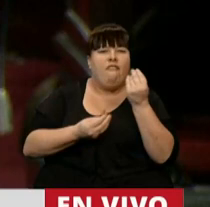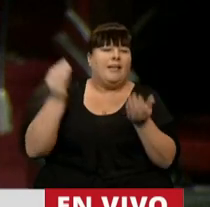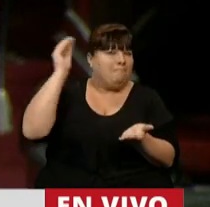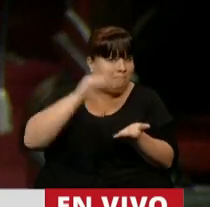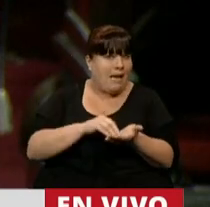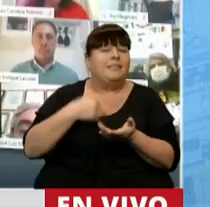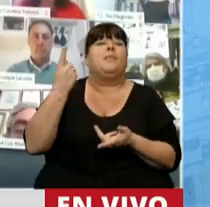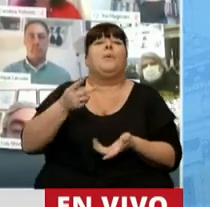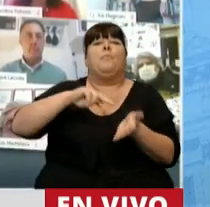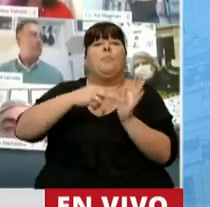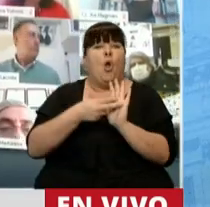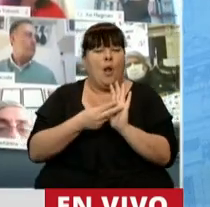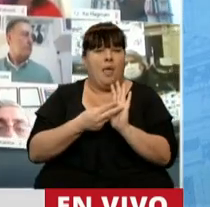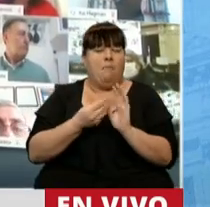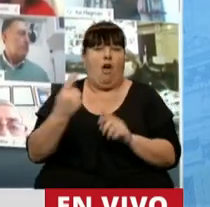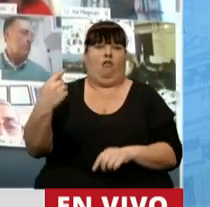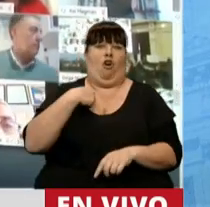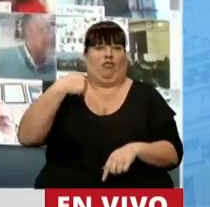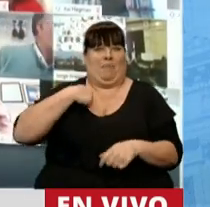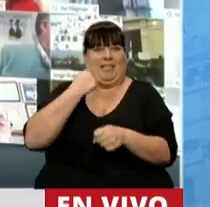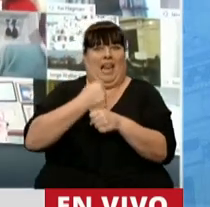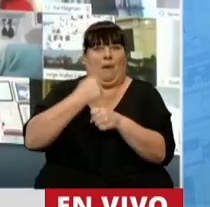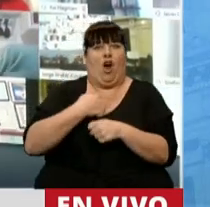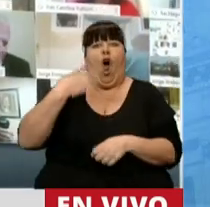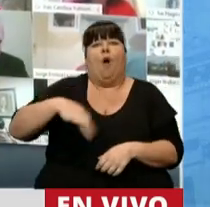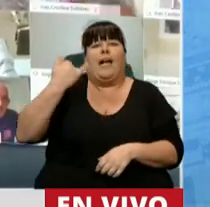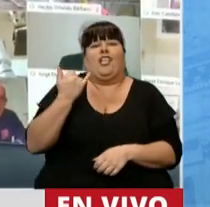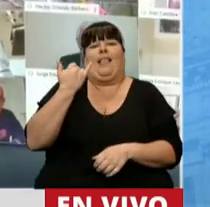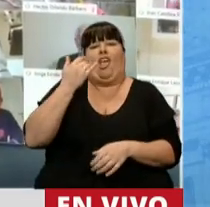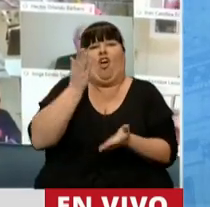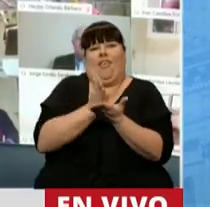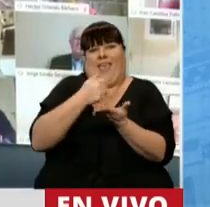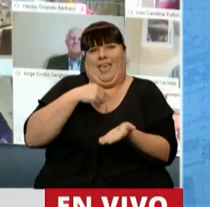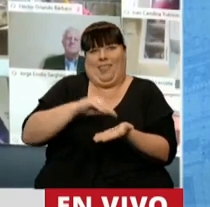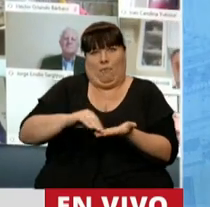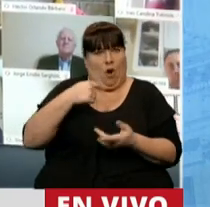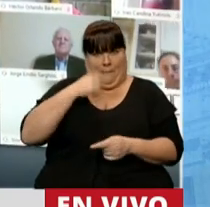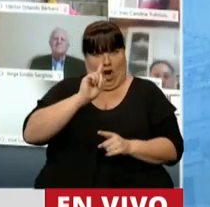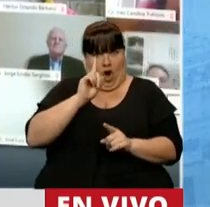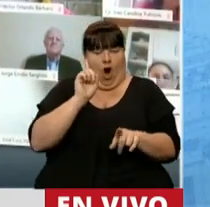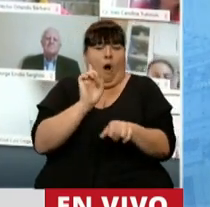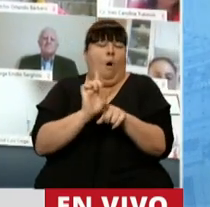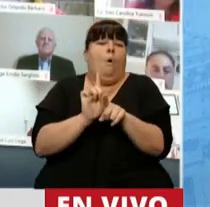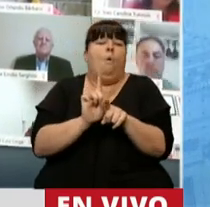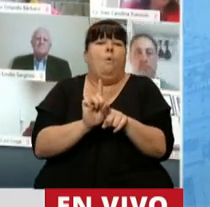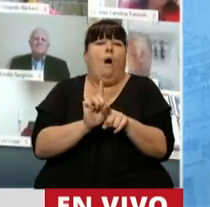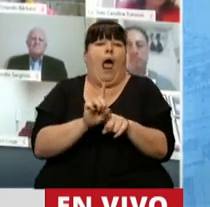más que afecta mis funciones y potestades como diputado, que no son mías, sino que son